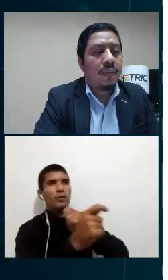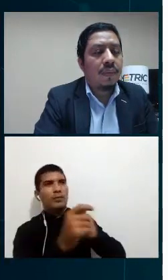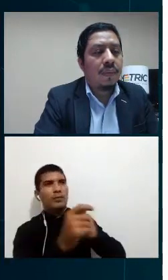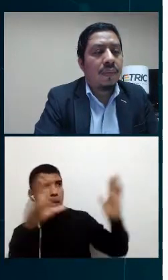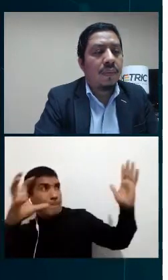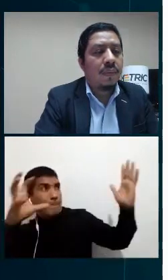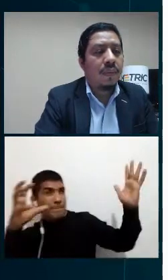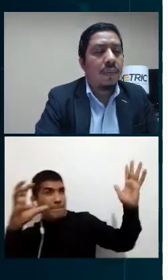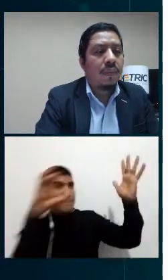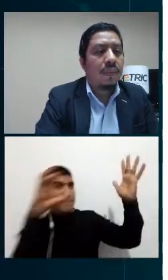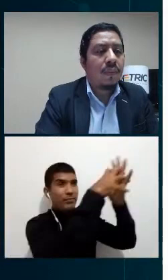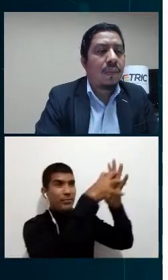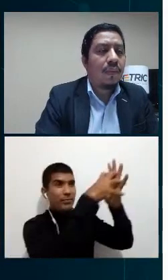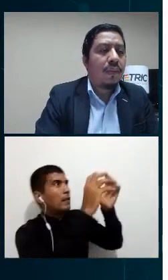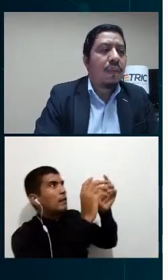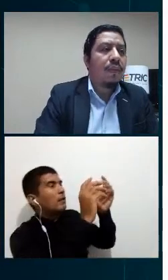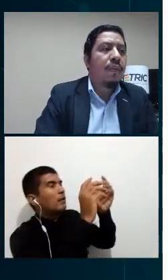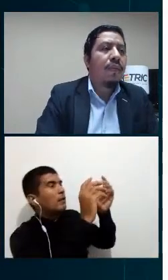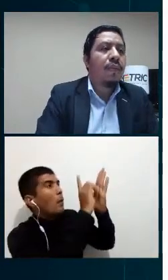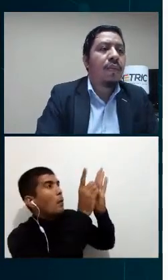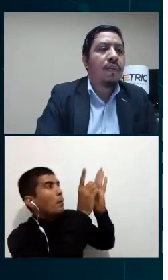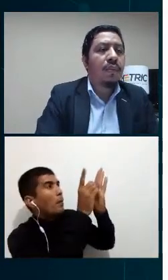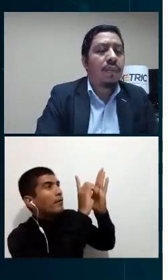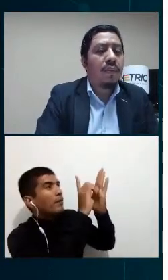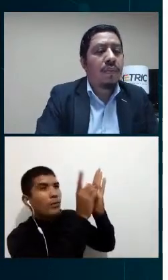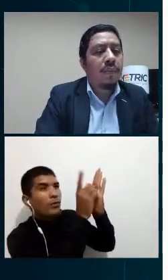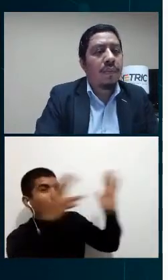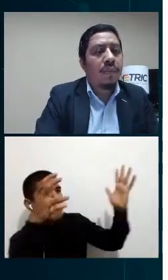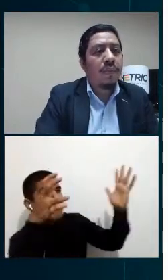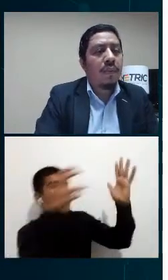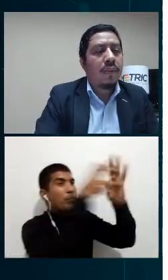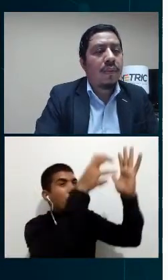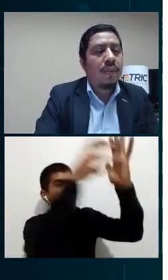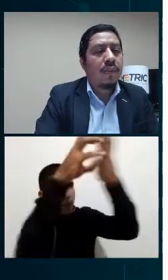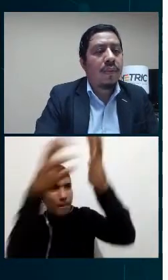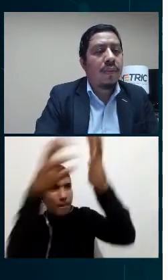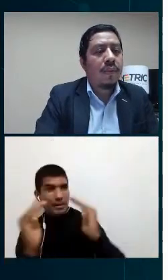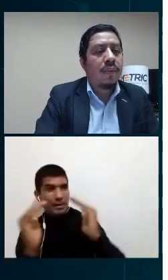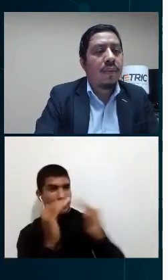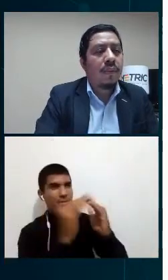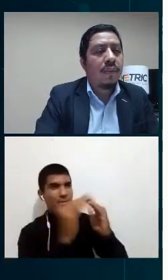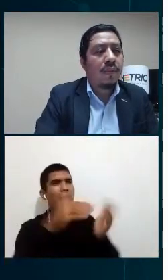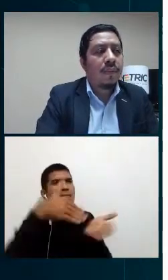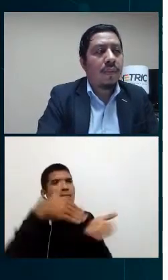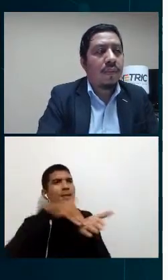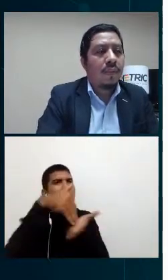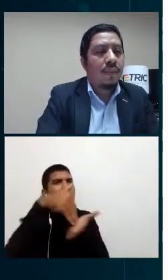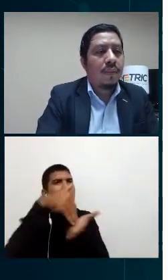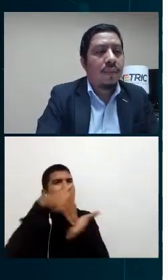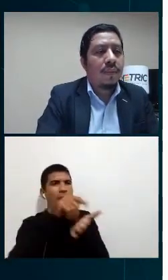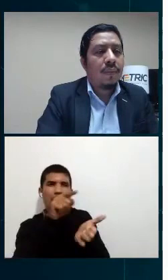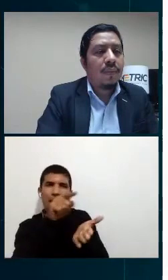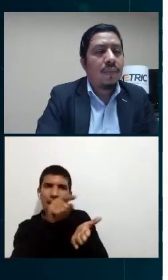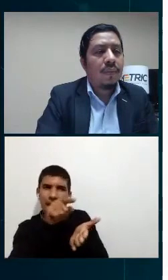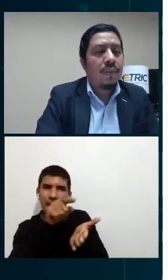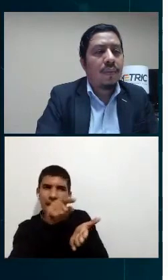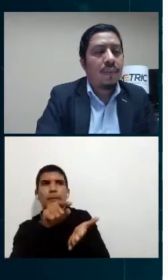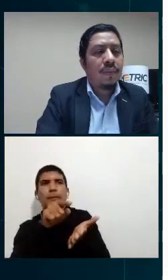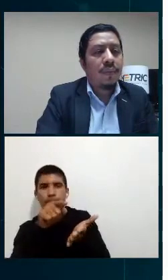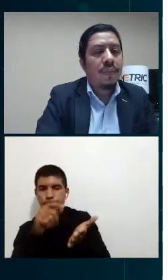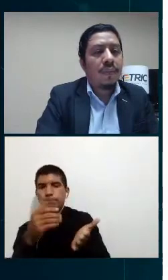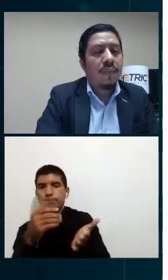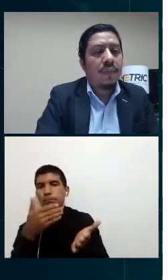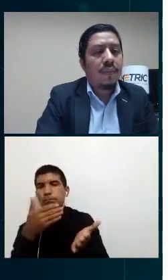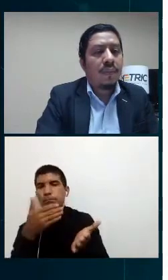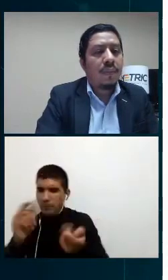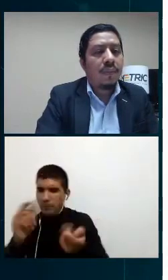tarifashorarias arroba EXA punto net o bien comunicarte al 2420 400 extensión 2015